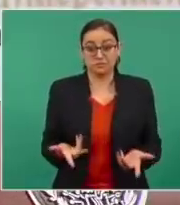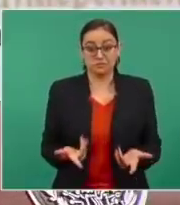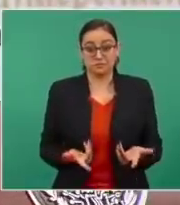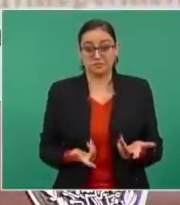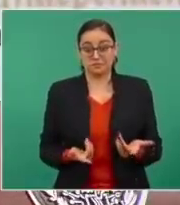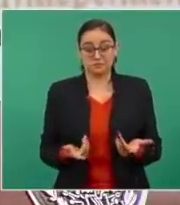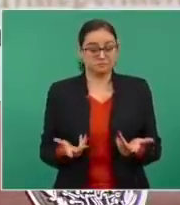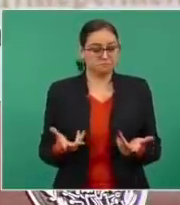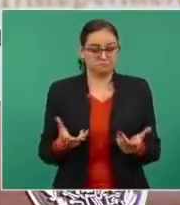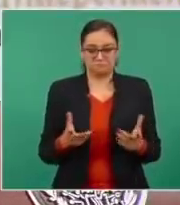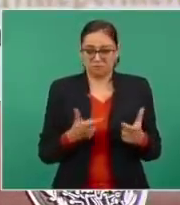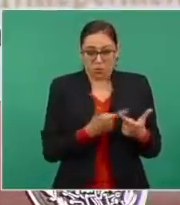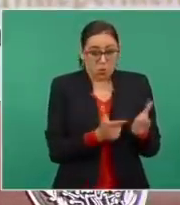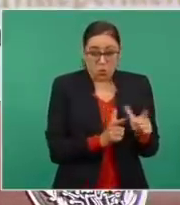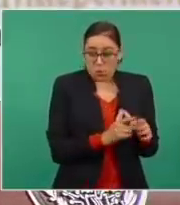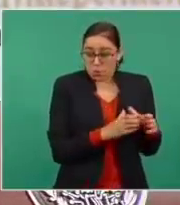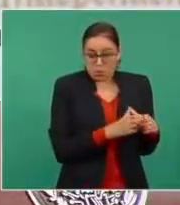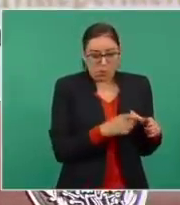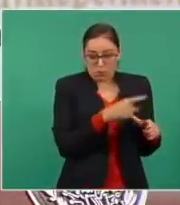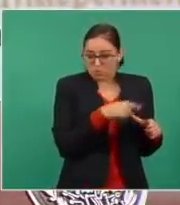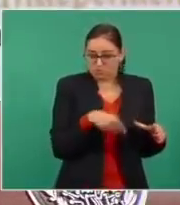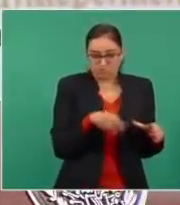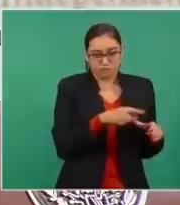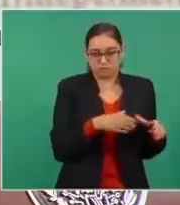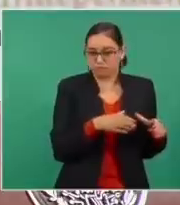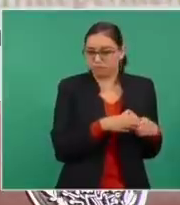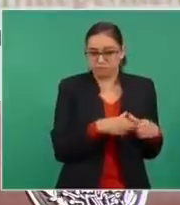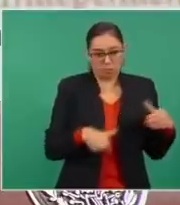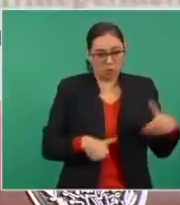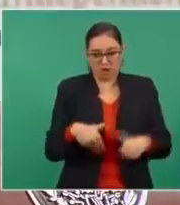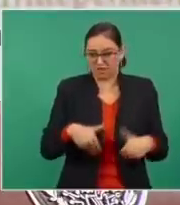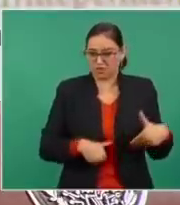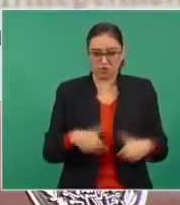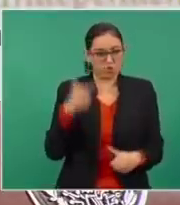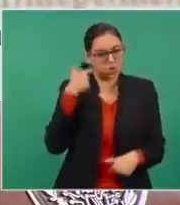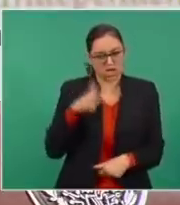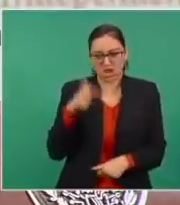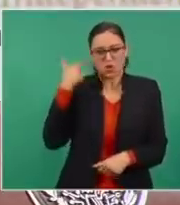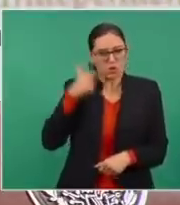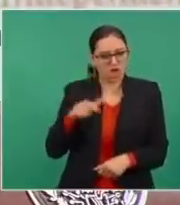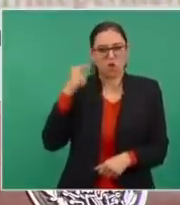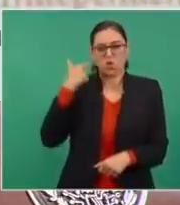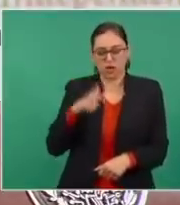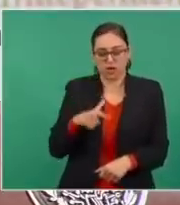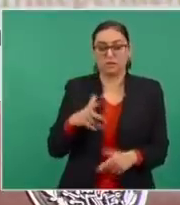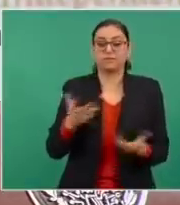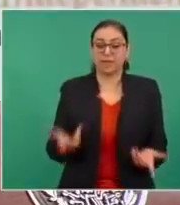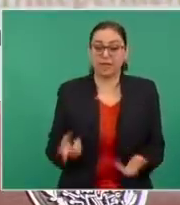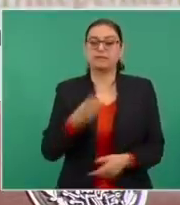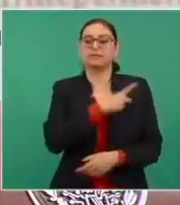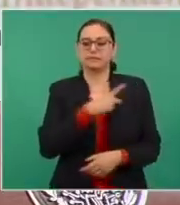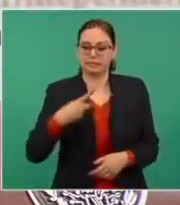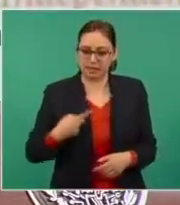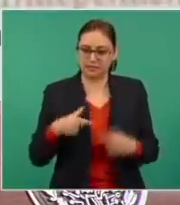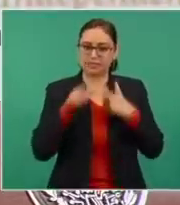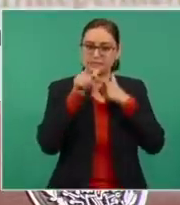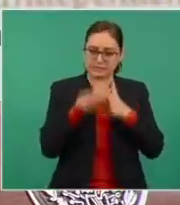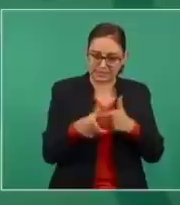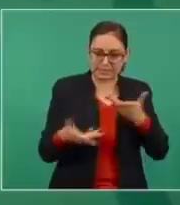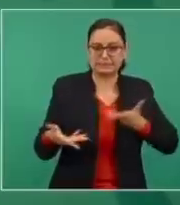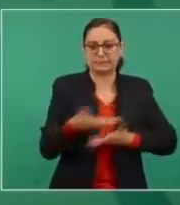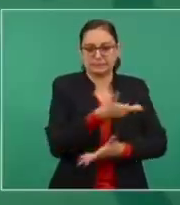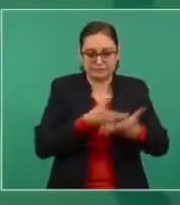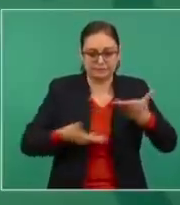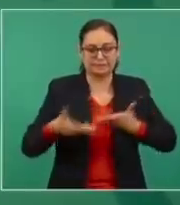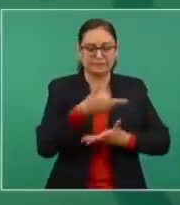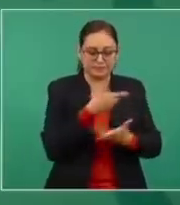y hay un grupo inconforme, pues hay que tratar de buscar el acuerdo con el grupo inconforme. Lo que yo quiero nada